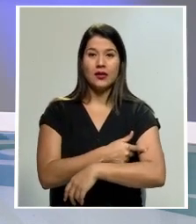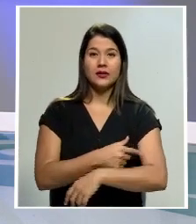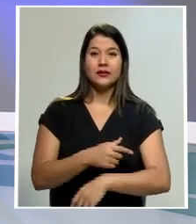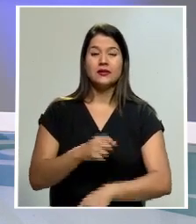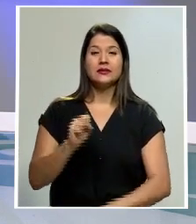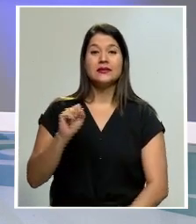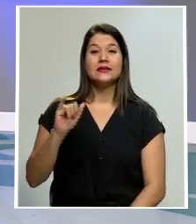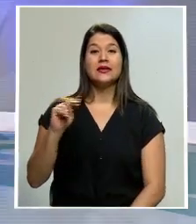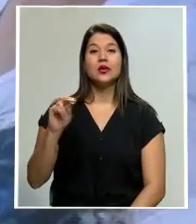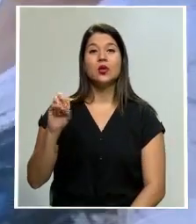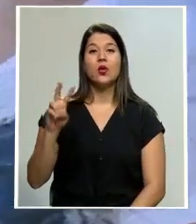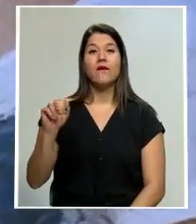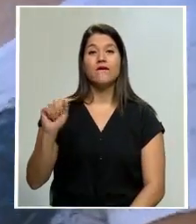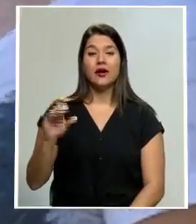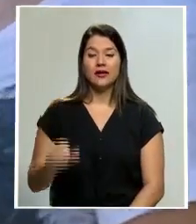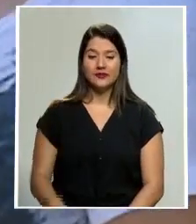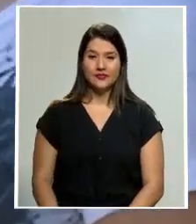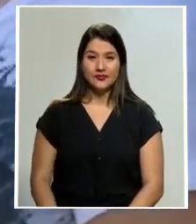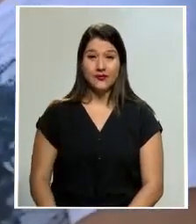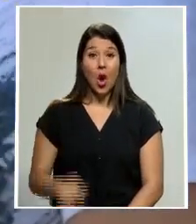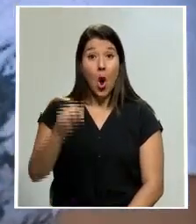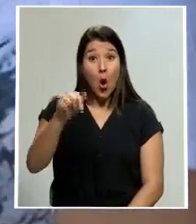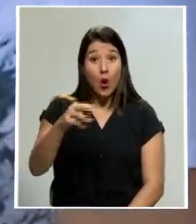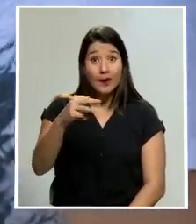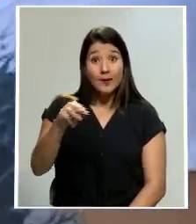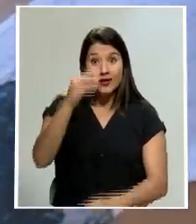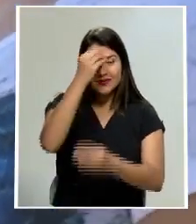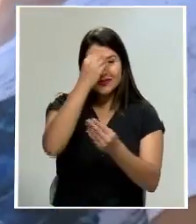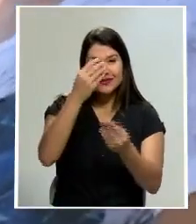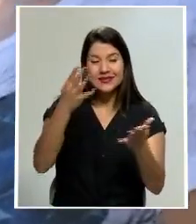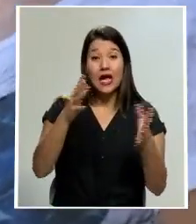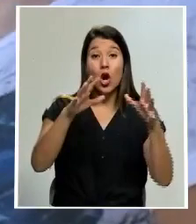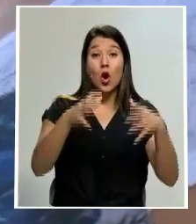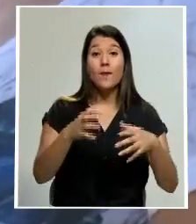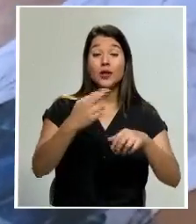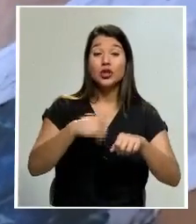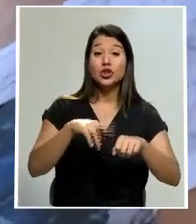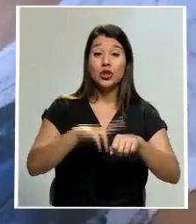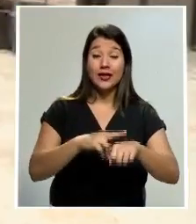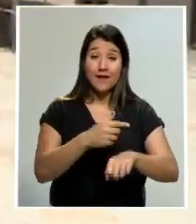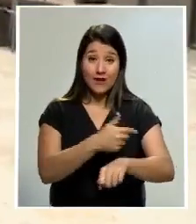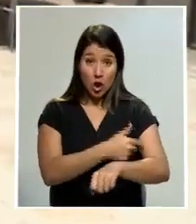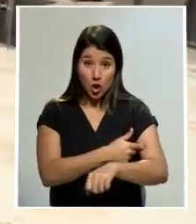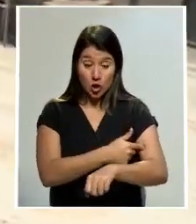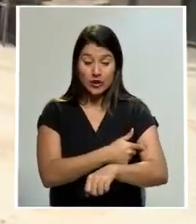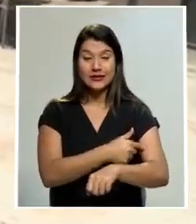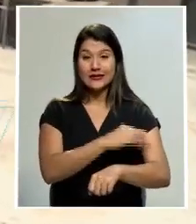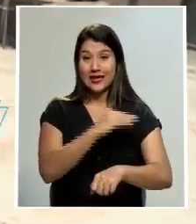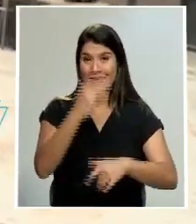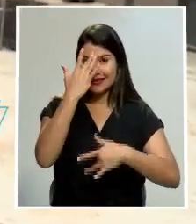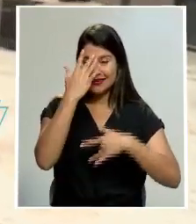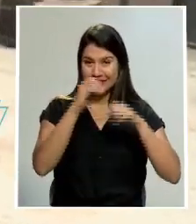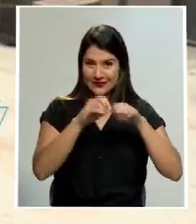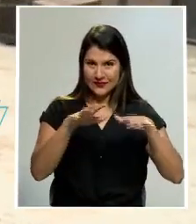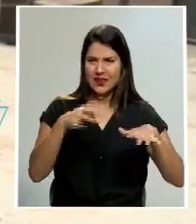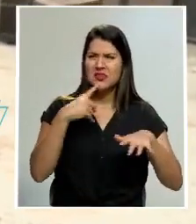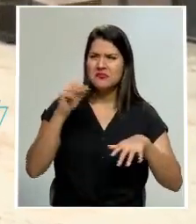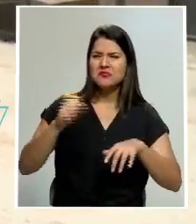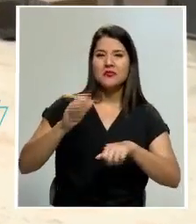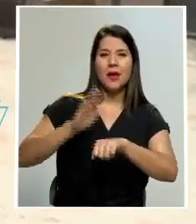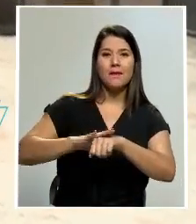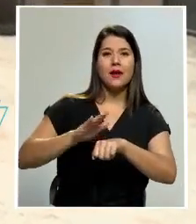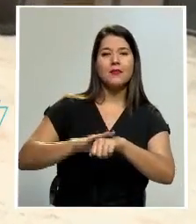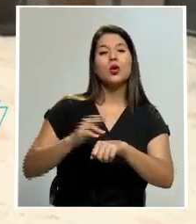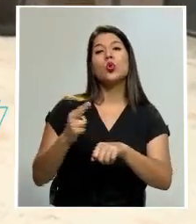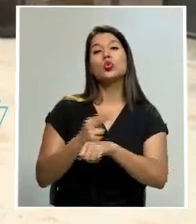Sinovac Este miércoles se informó por parte de la Comisión Nacional de Vacunación y Epidemiología que avalaron el uso